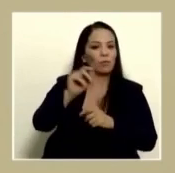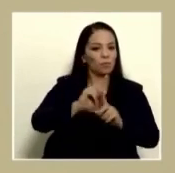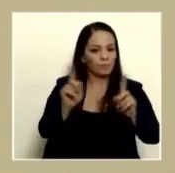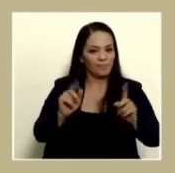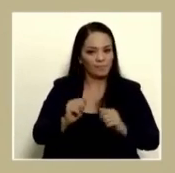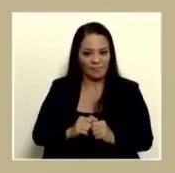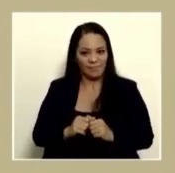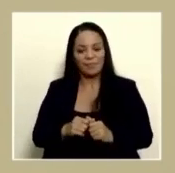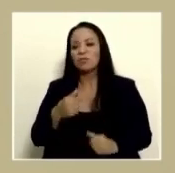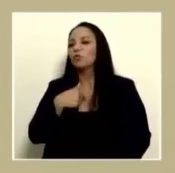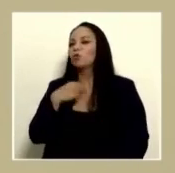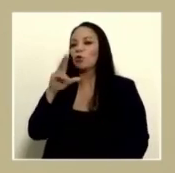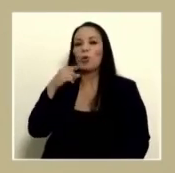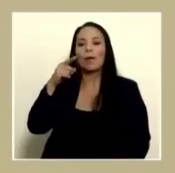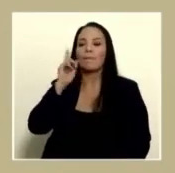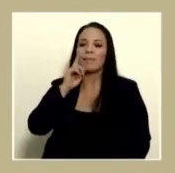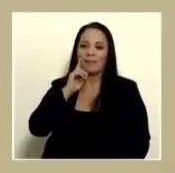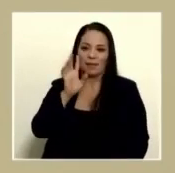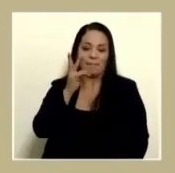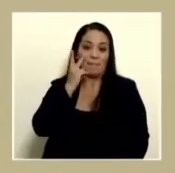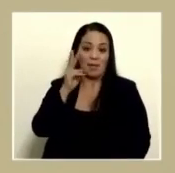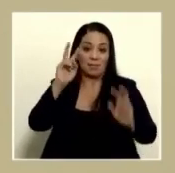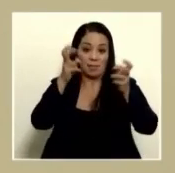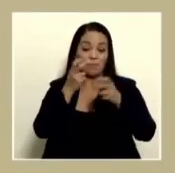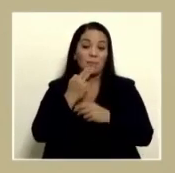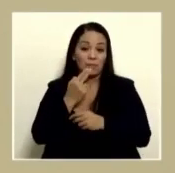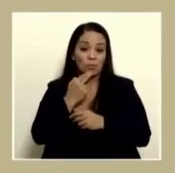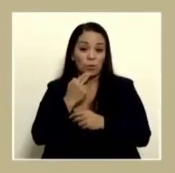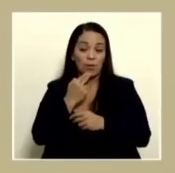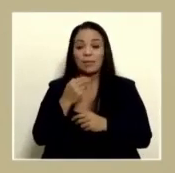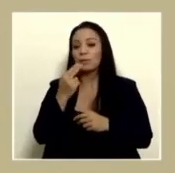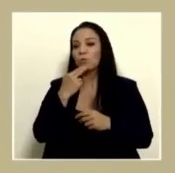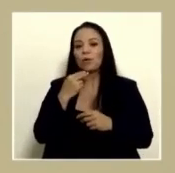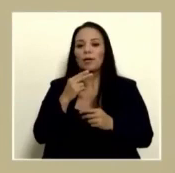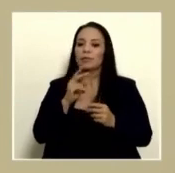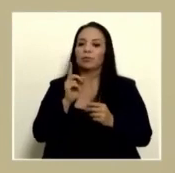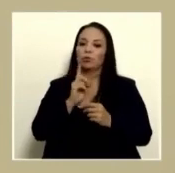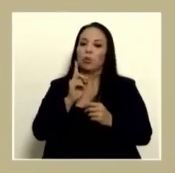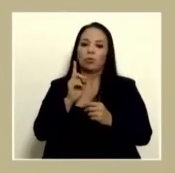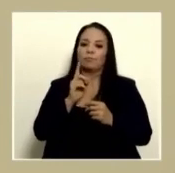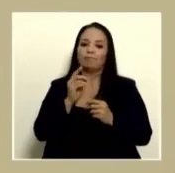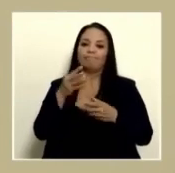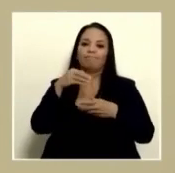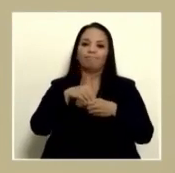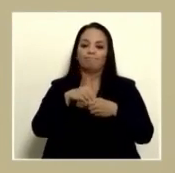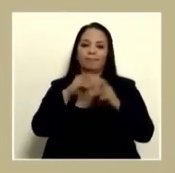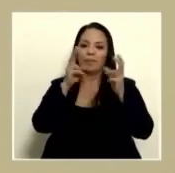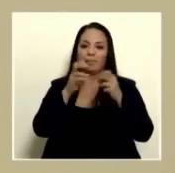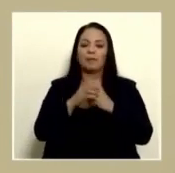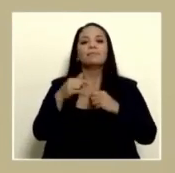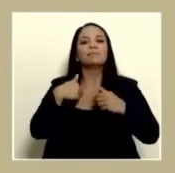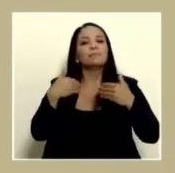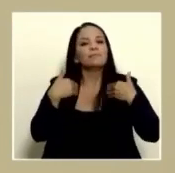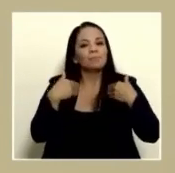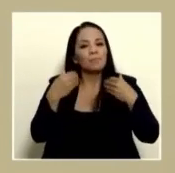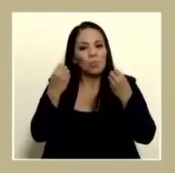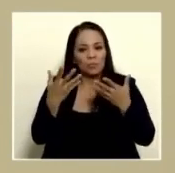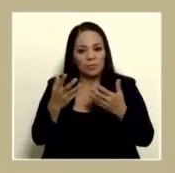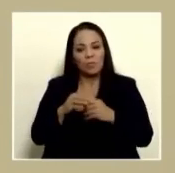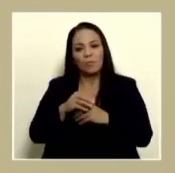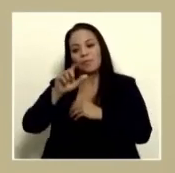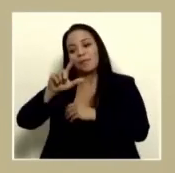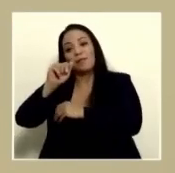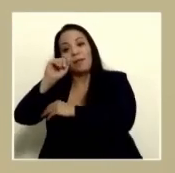yo no voy a mentir con el azúcar el azúcar no está en la mira más bien me alegró muchísimo que